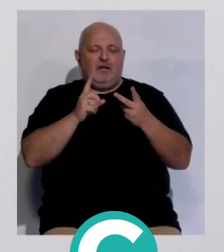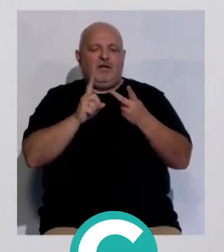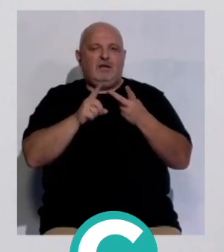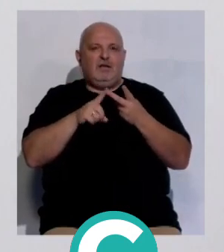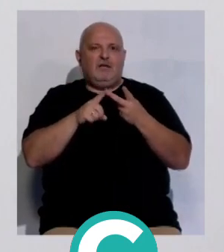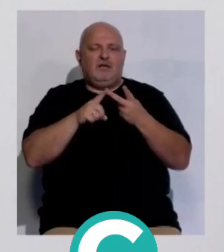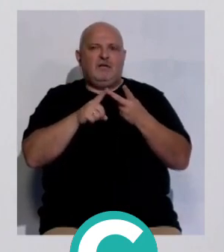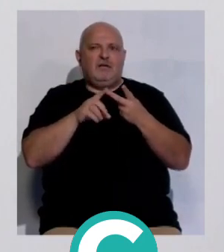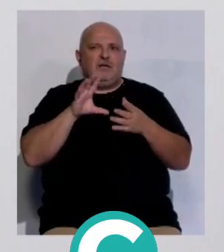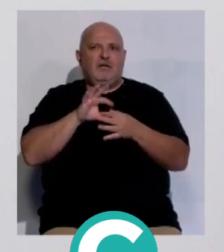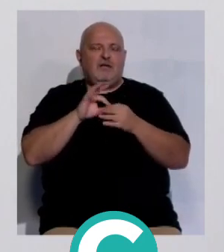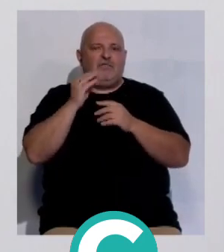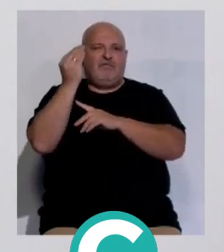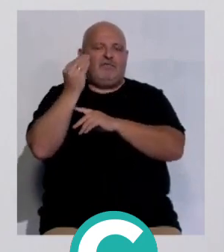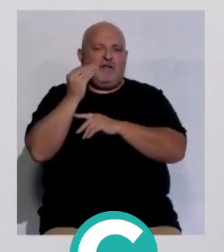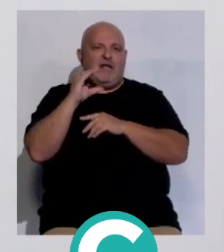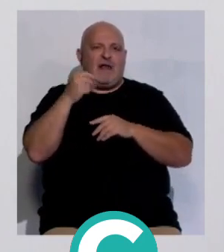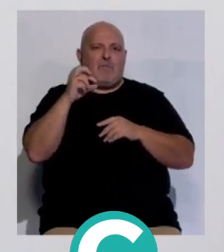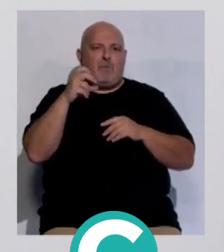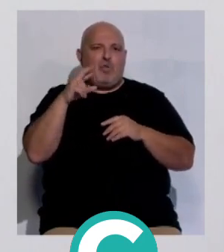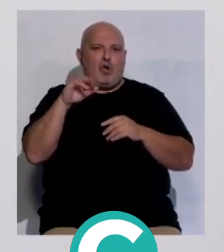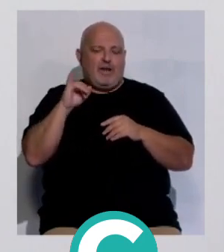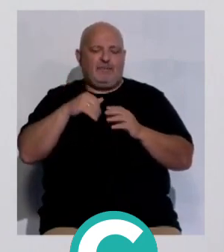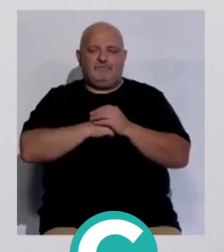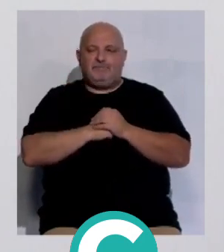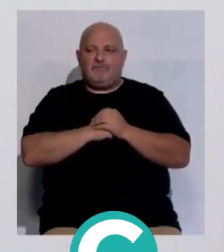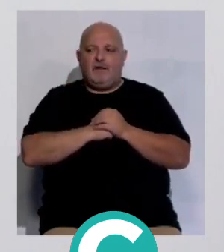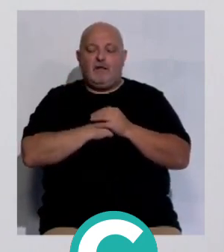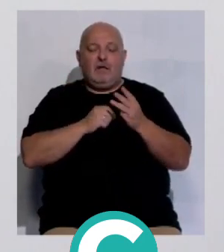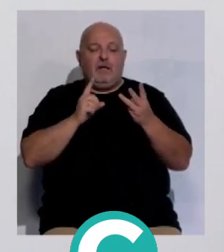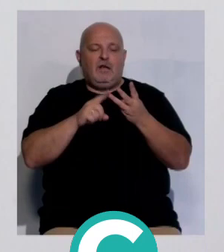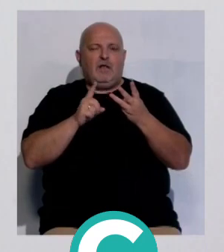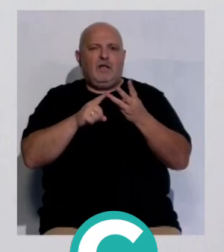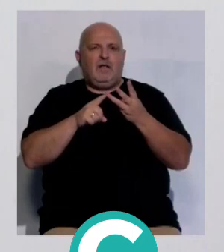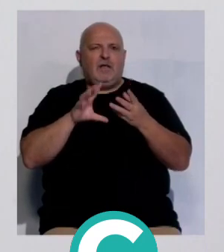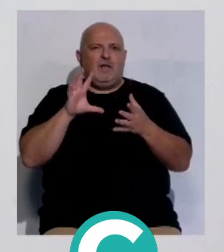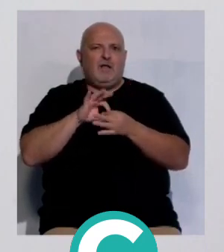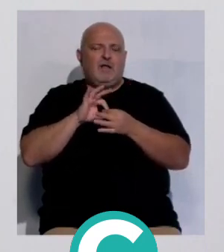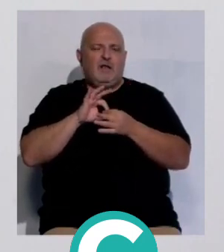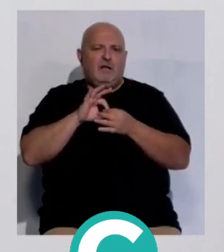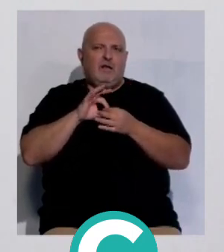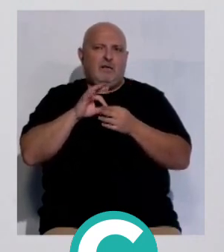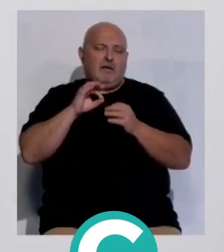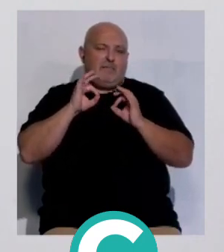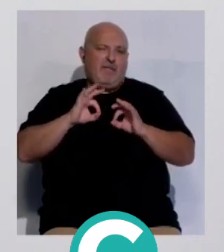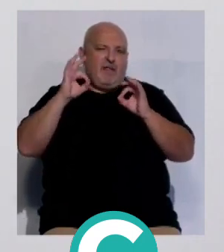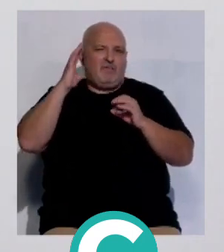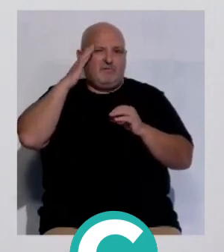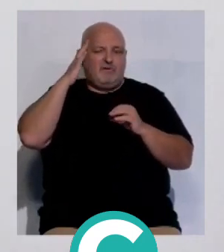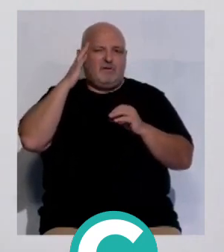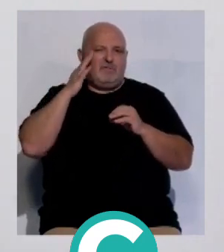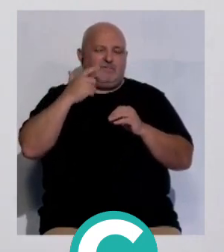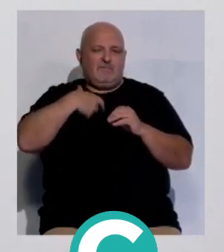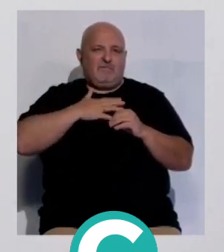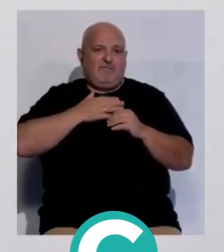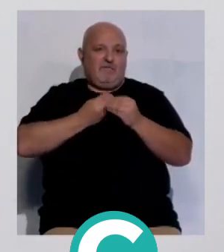ligado a la figura de Carlos del Mundo de Ori. Otro también ligado y me hace mucha especial ilusión como